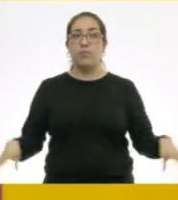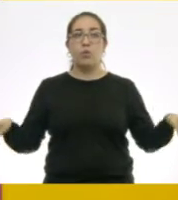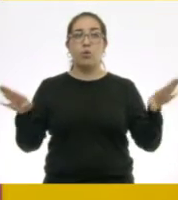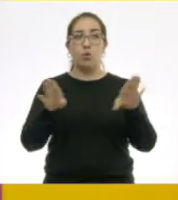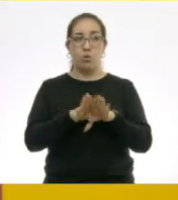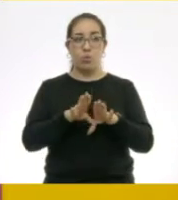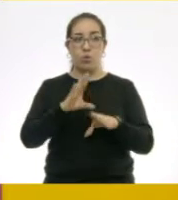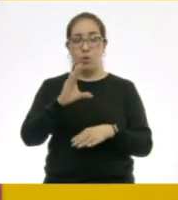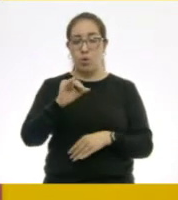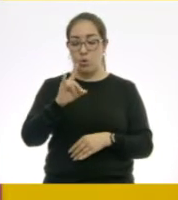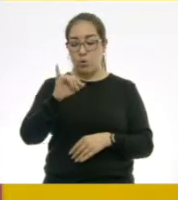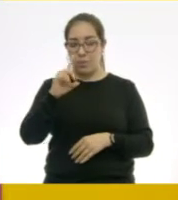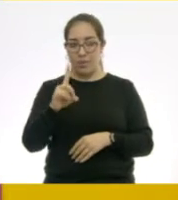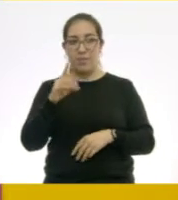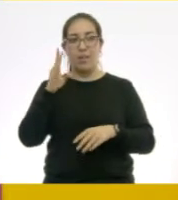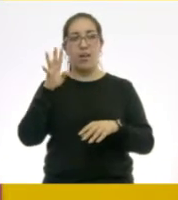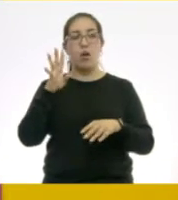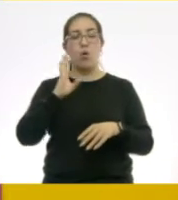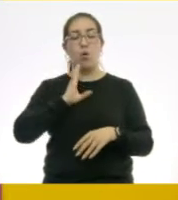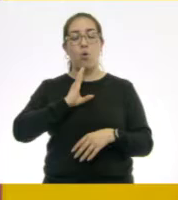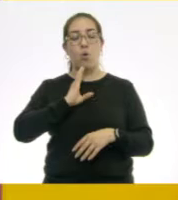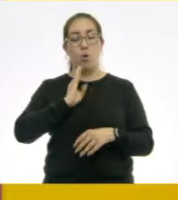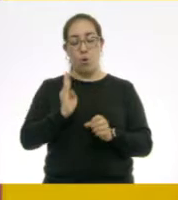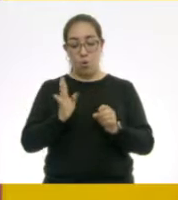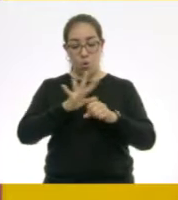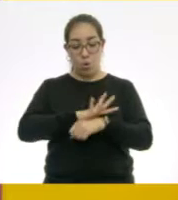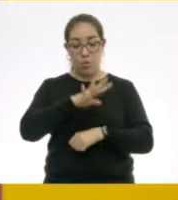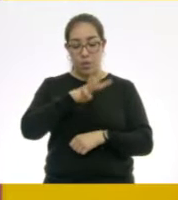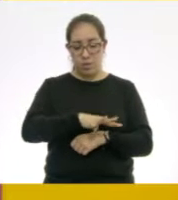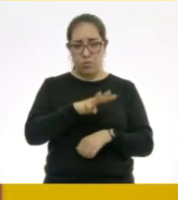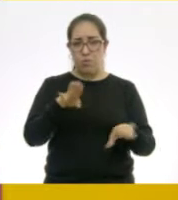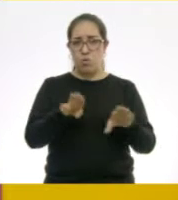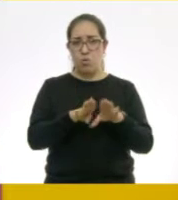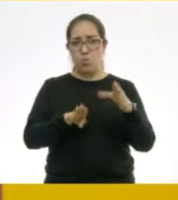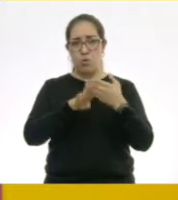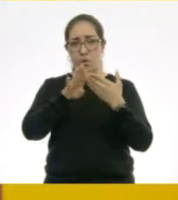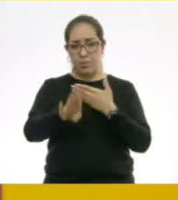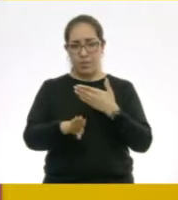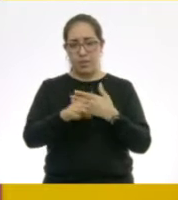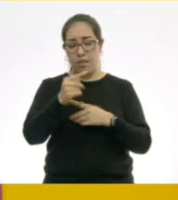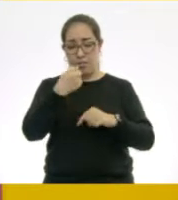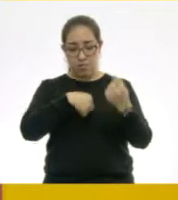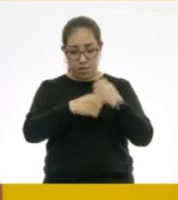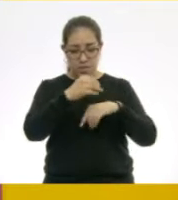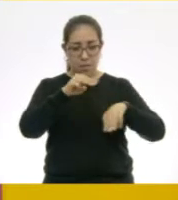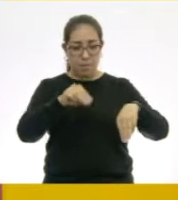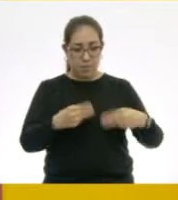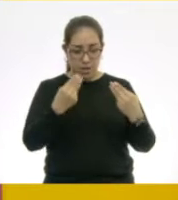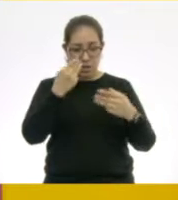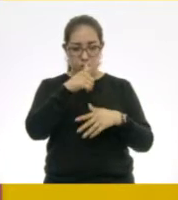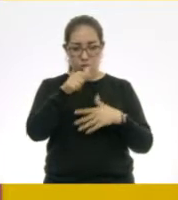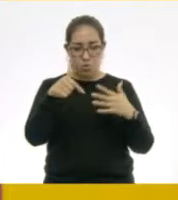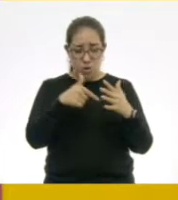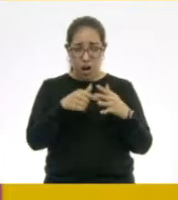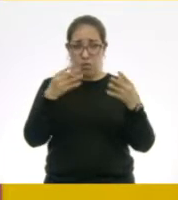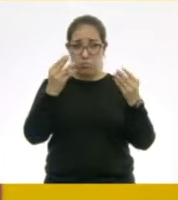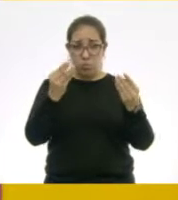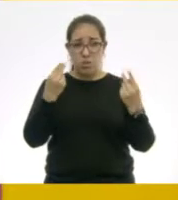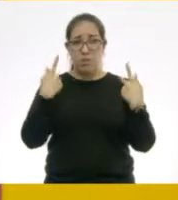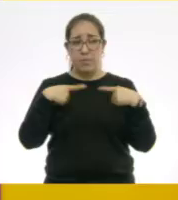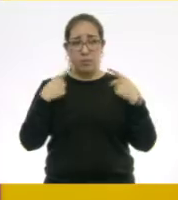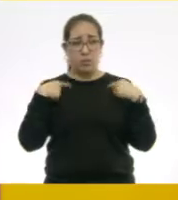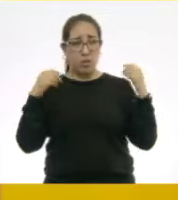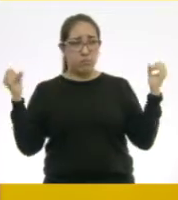-19. Medidas de higiene en comercios de barrio como tiendas de abarrotes, recauderías, lapalerías, perreterías,